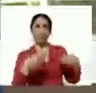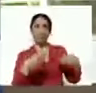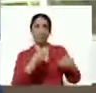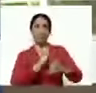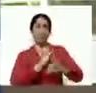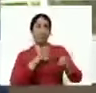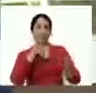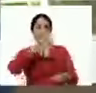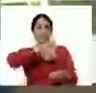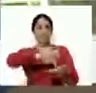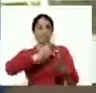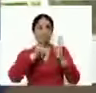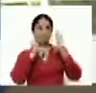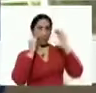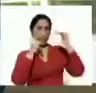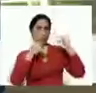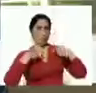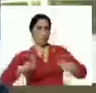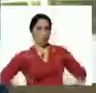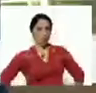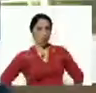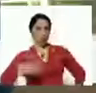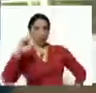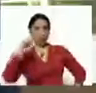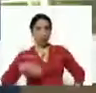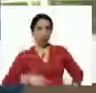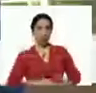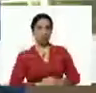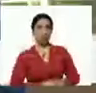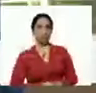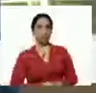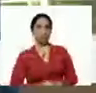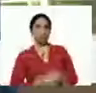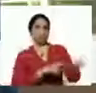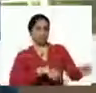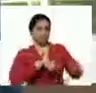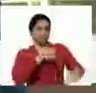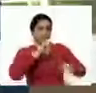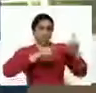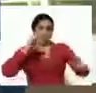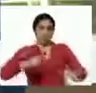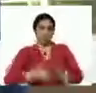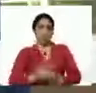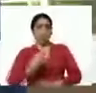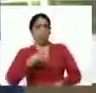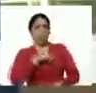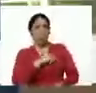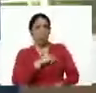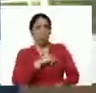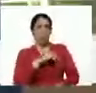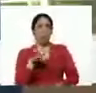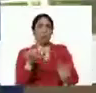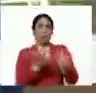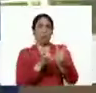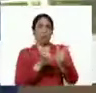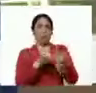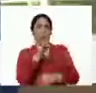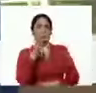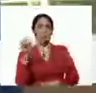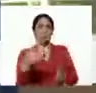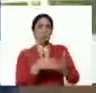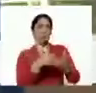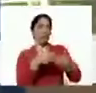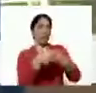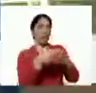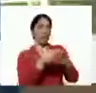centro de atención es el ser humano. Y en el caso particular nuestro, el campesino. Estamos ya cercanas a las 200.000 hectáreas